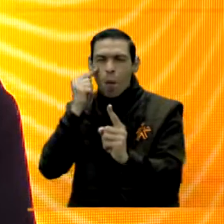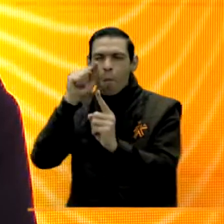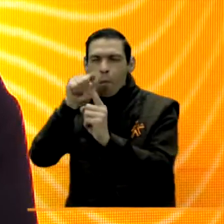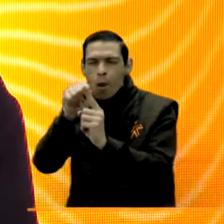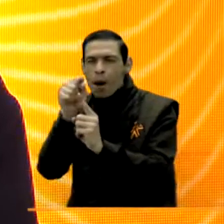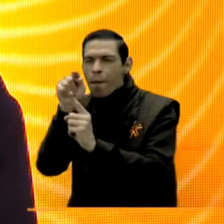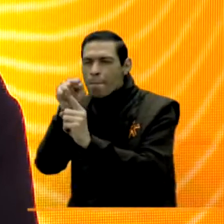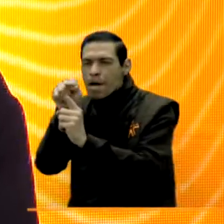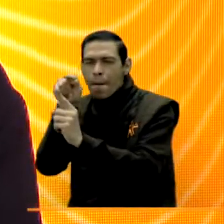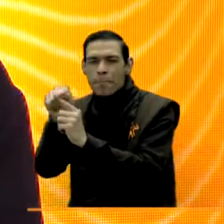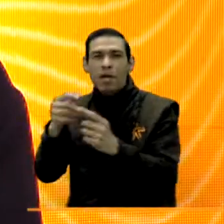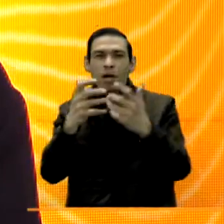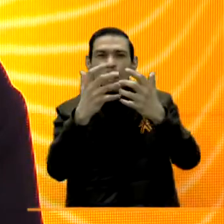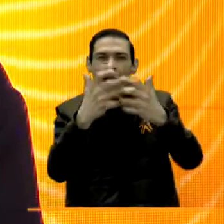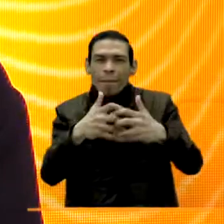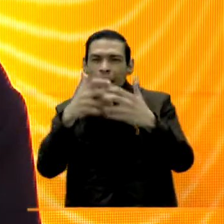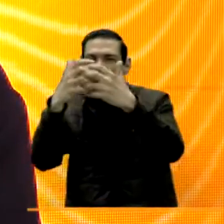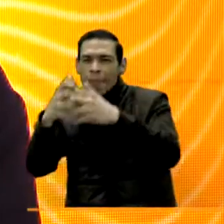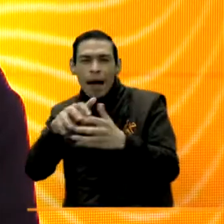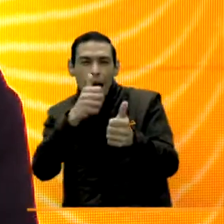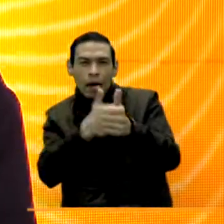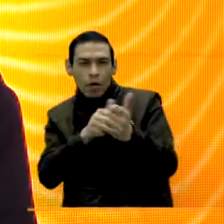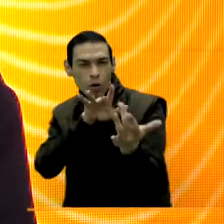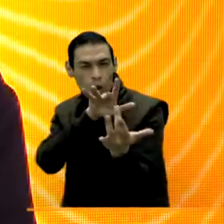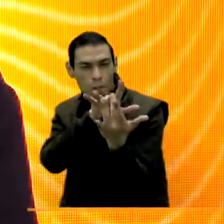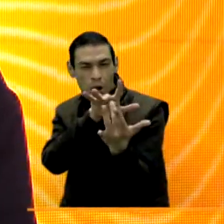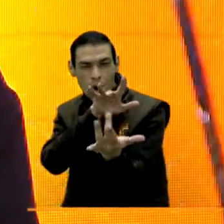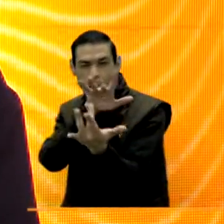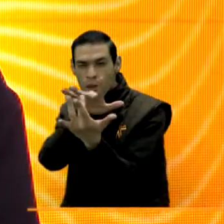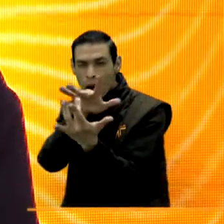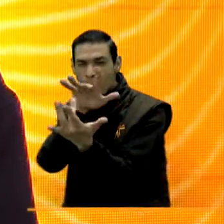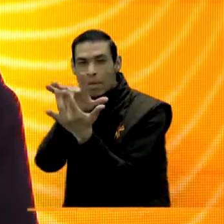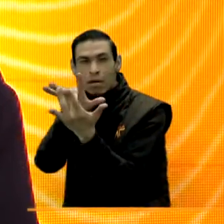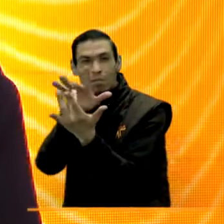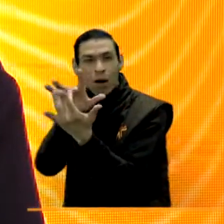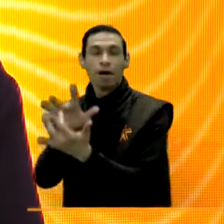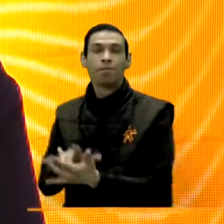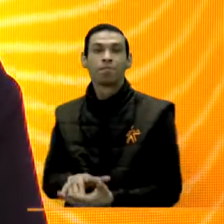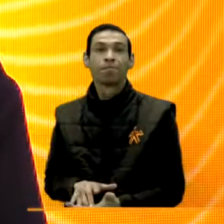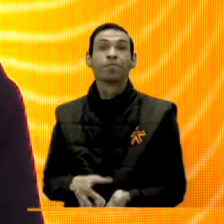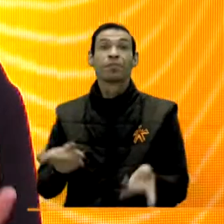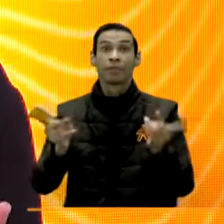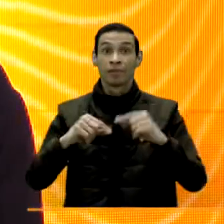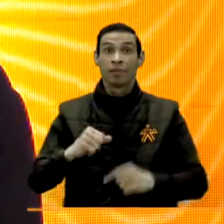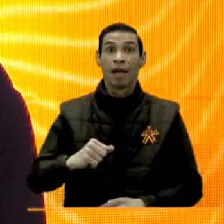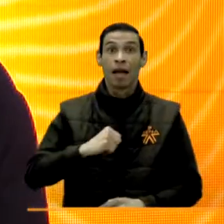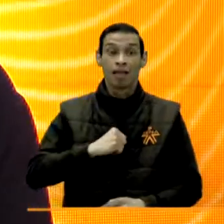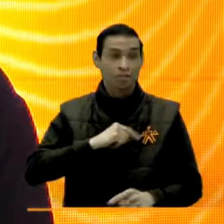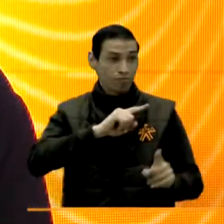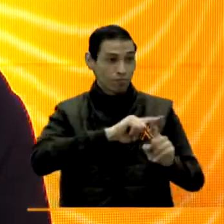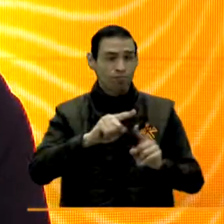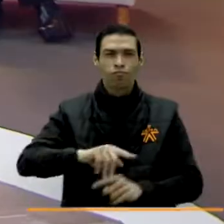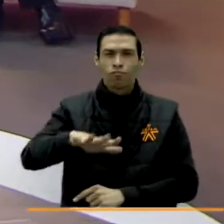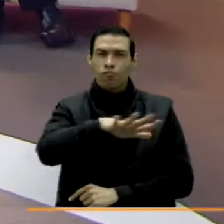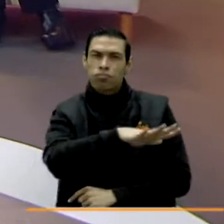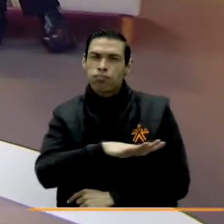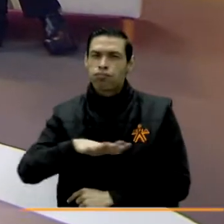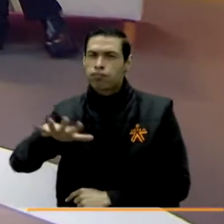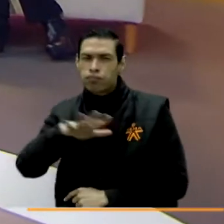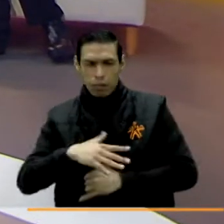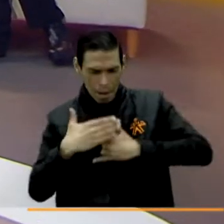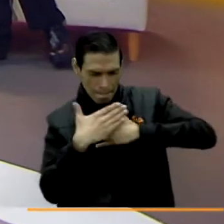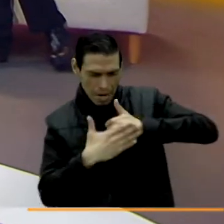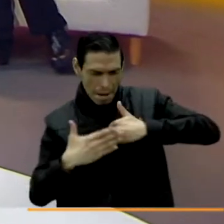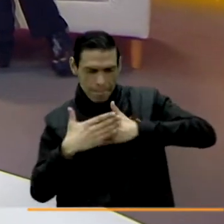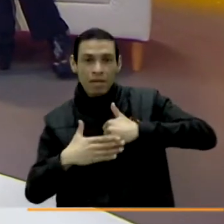relacionamiento empresarial, haciéndolo cada vez más cercano y más pertinente. De igual forma, tenemos en las regiones